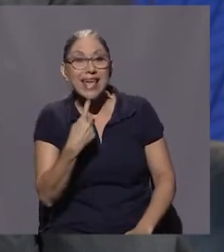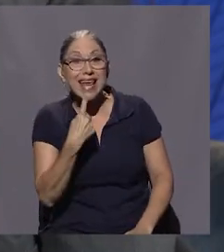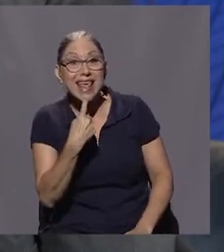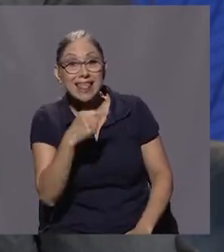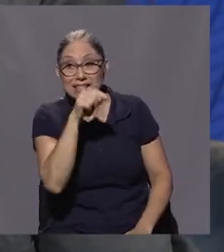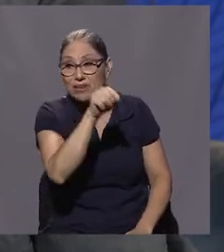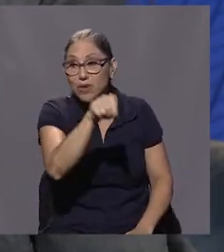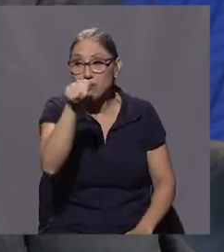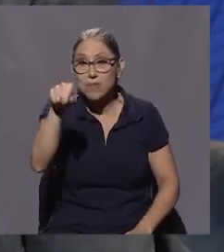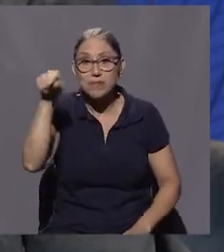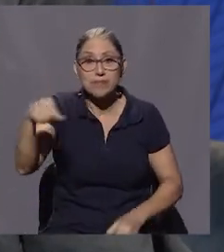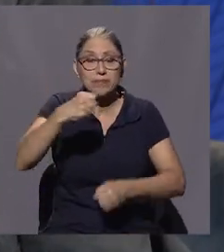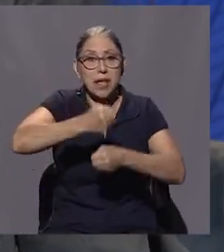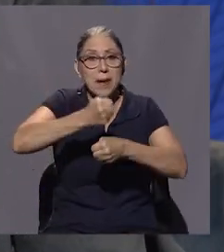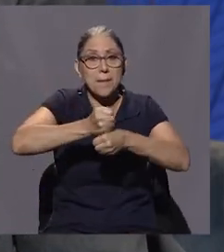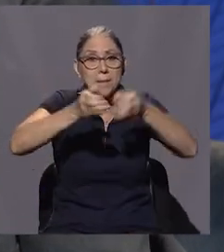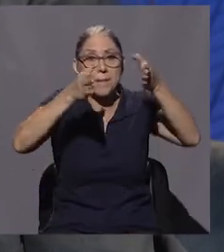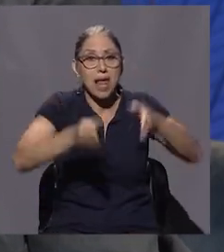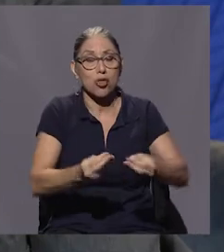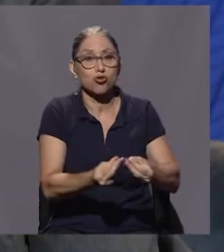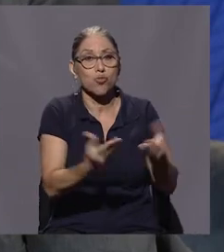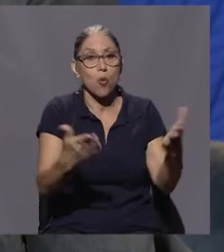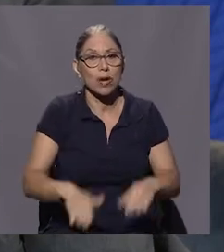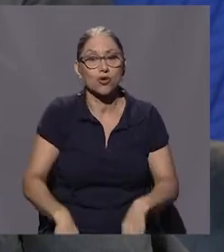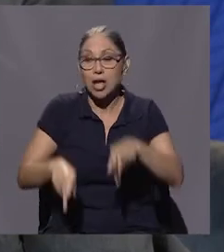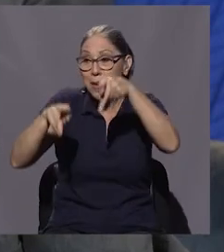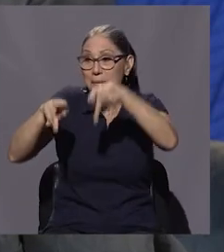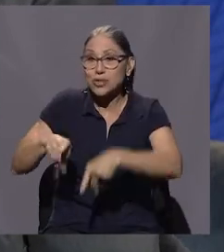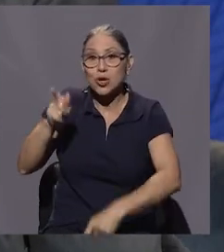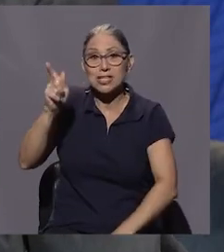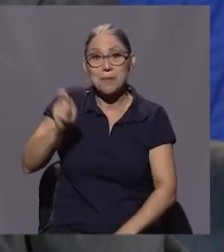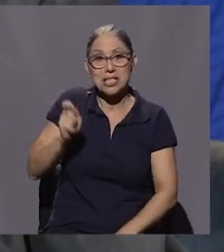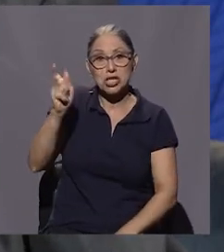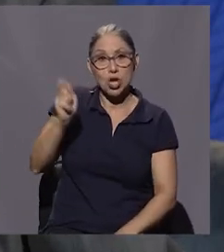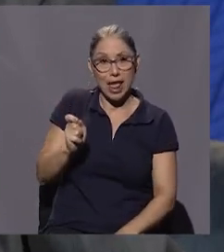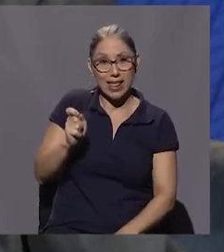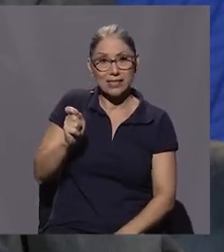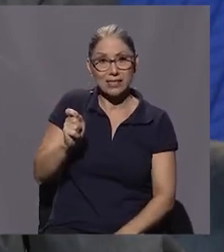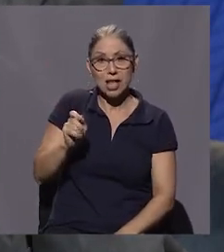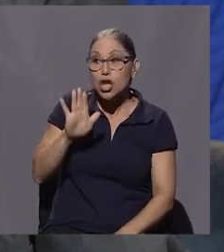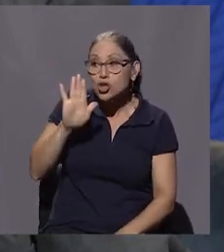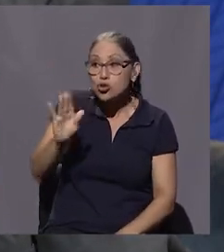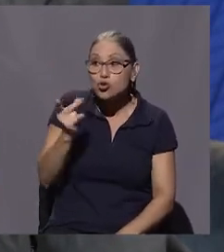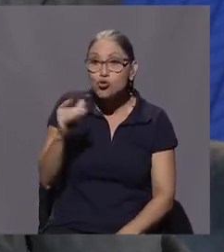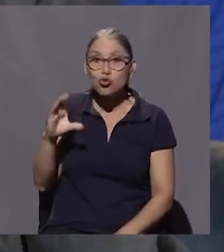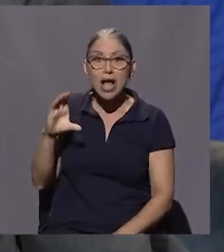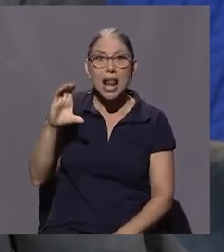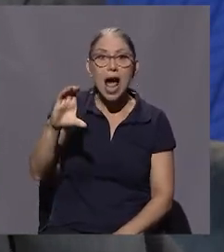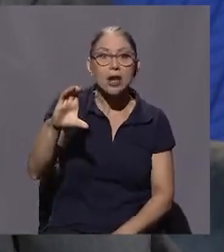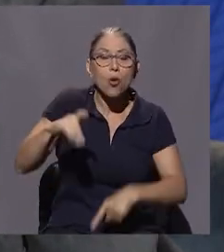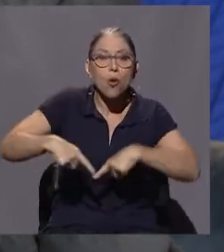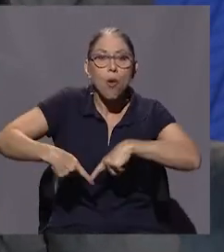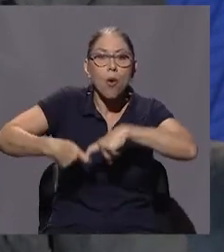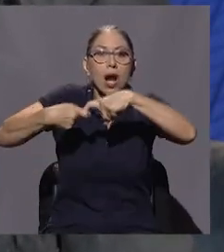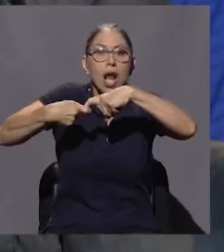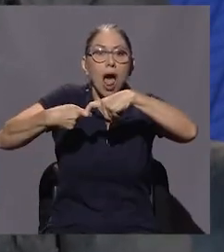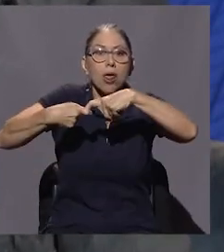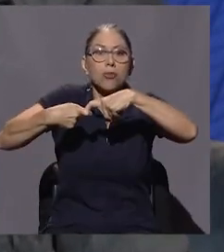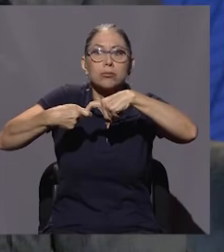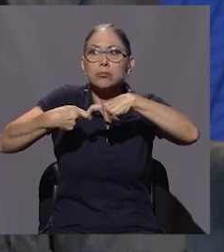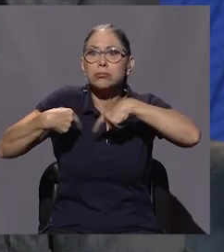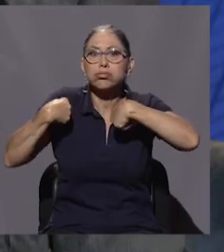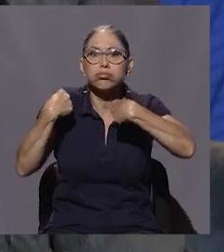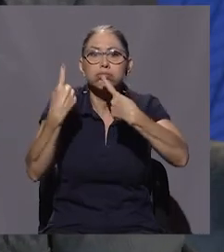públicos y a los pensionados que van a tener su salario congelado prácticamente de por vida.